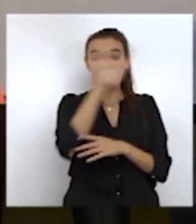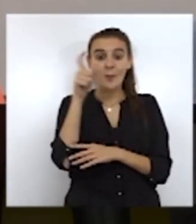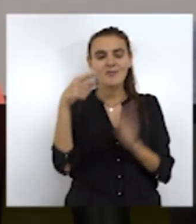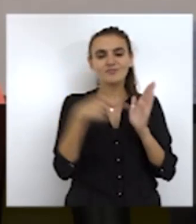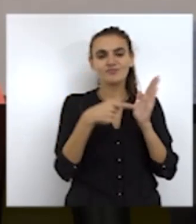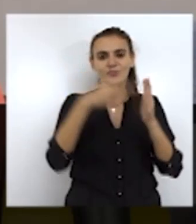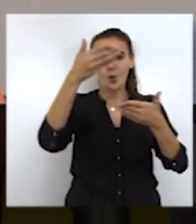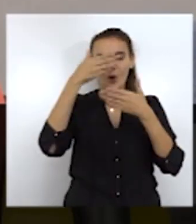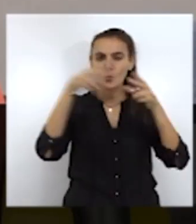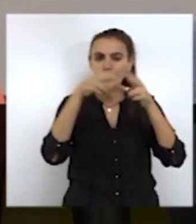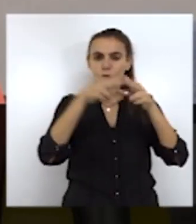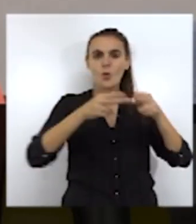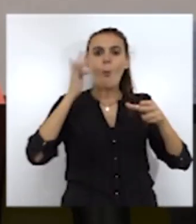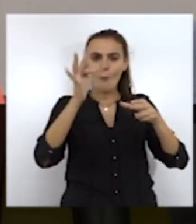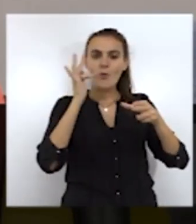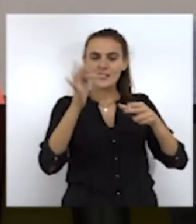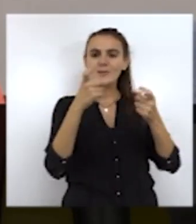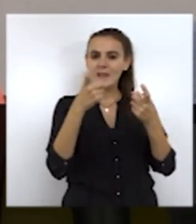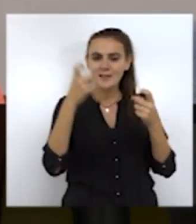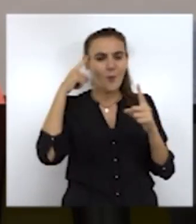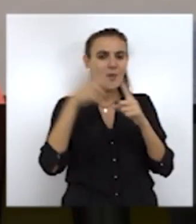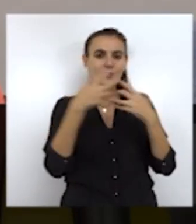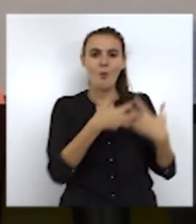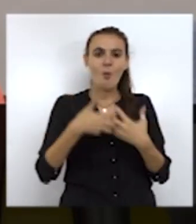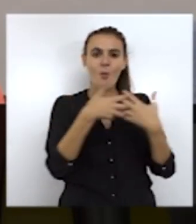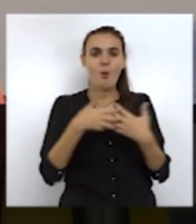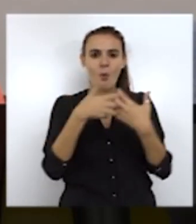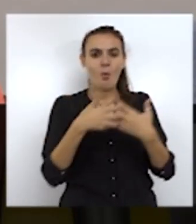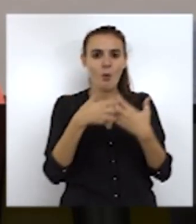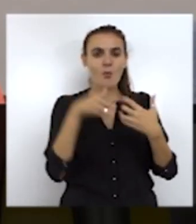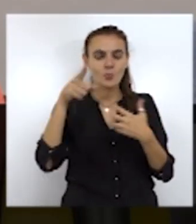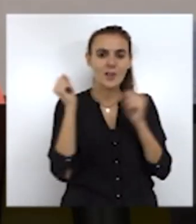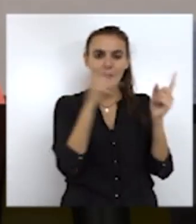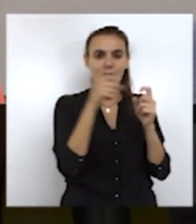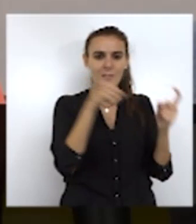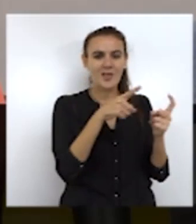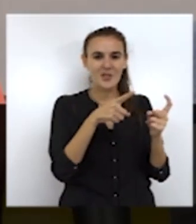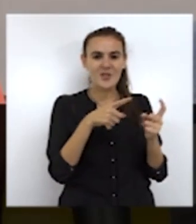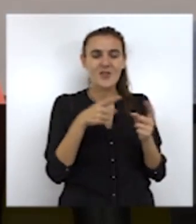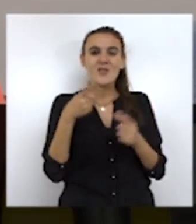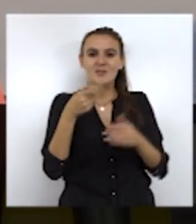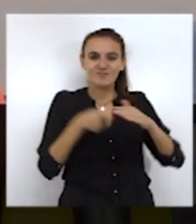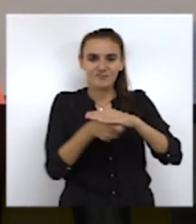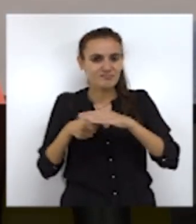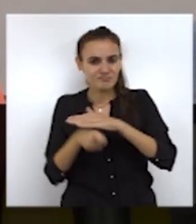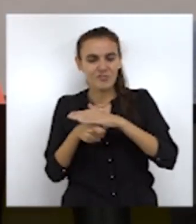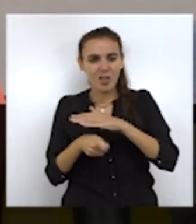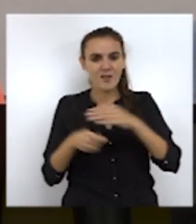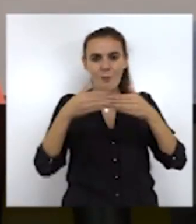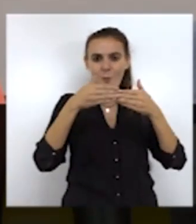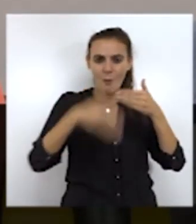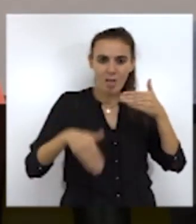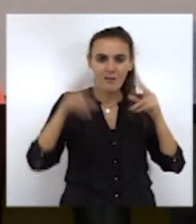que Marruecos es un socio fiable y necesario para luchar contra la inmigración irregular y contra todo este modelo de negocio